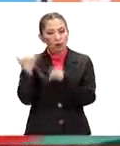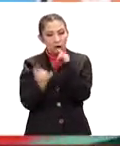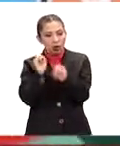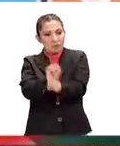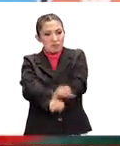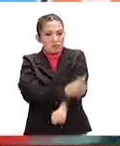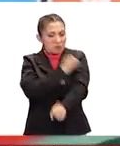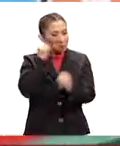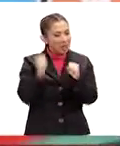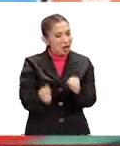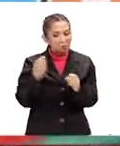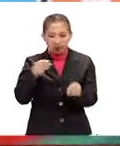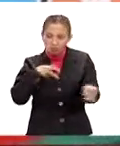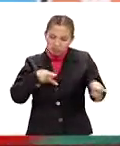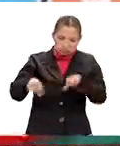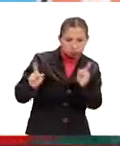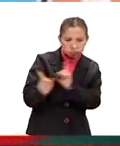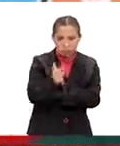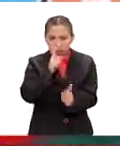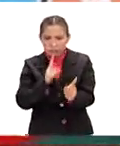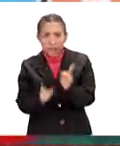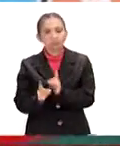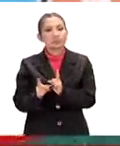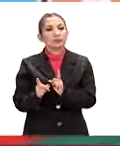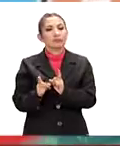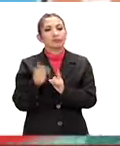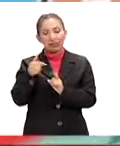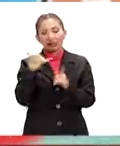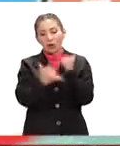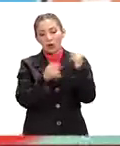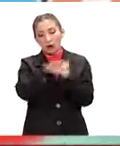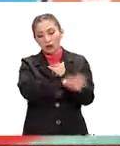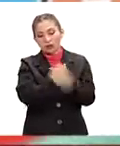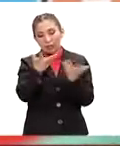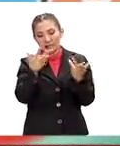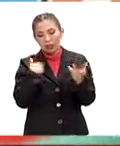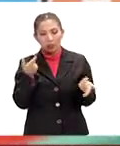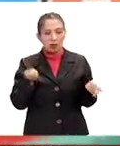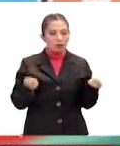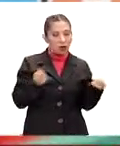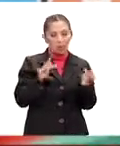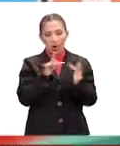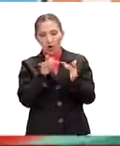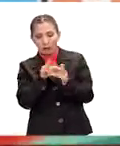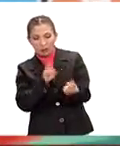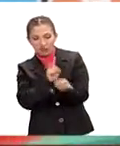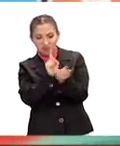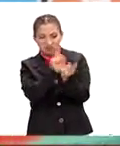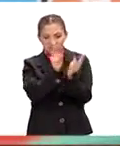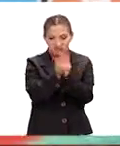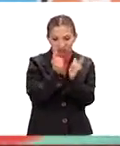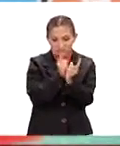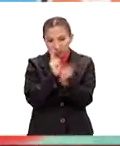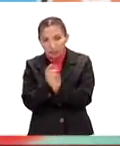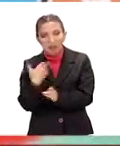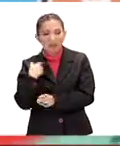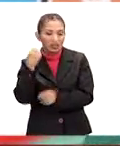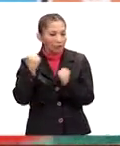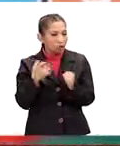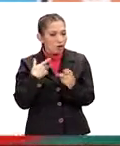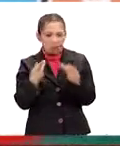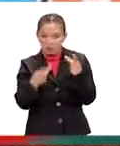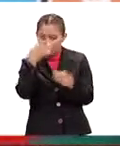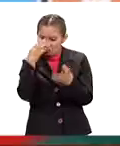emoción, de mucho fútbol. Estos partidos se juegan con mucho también contacto. Y bueno, estamos